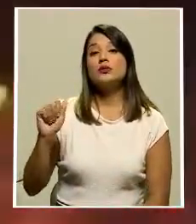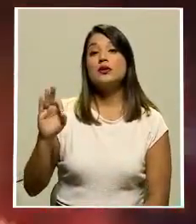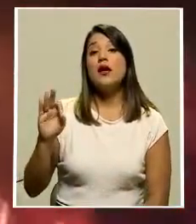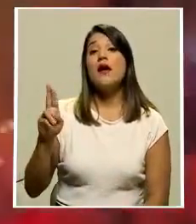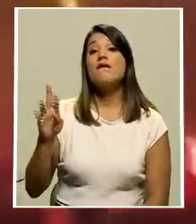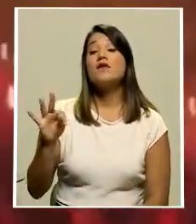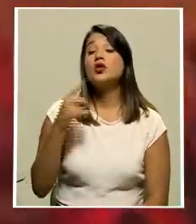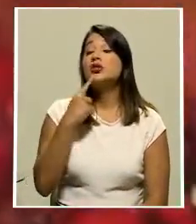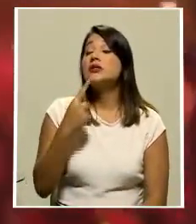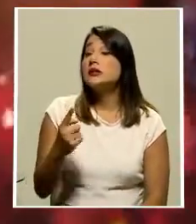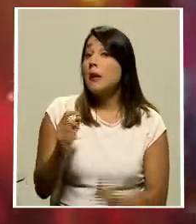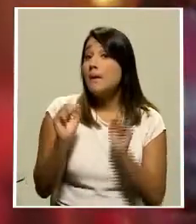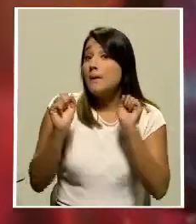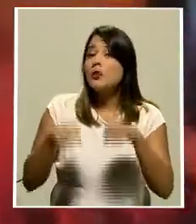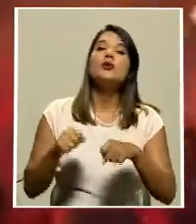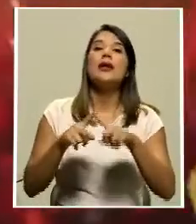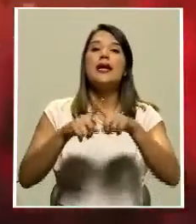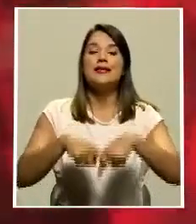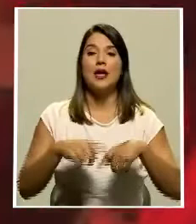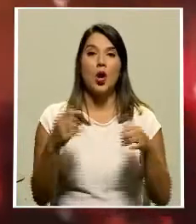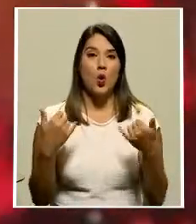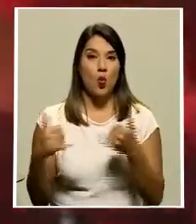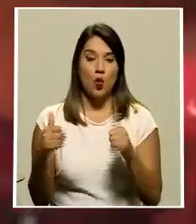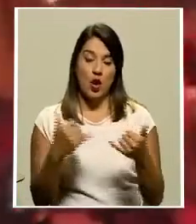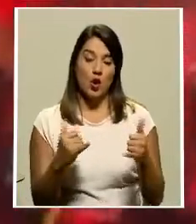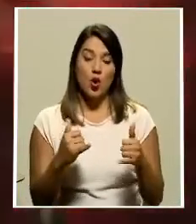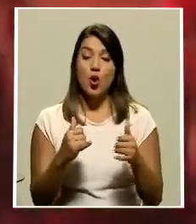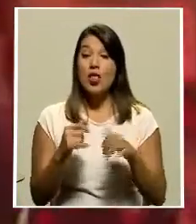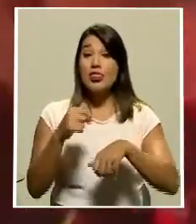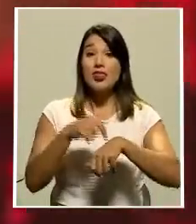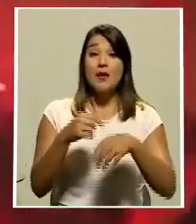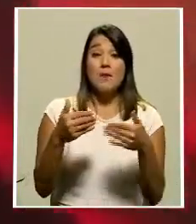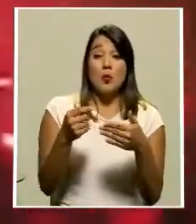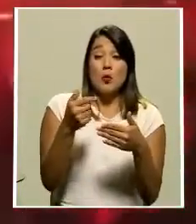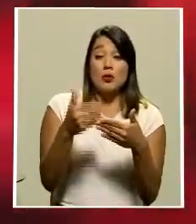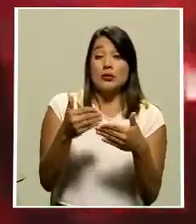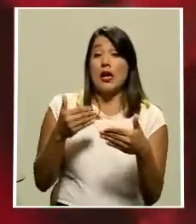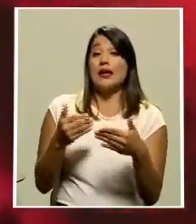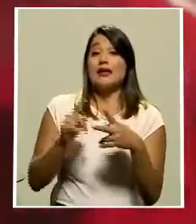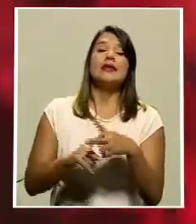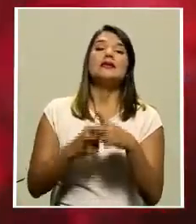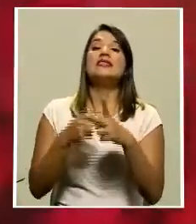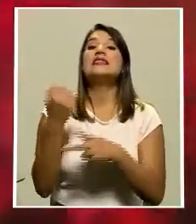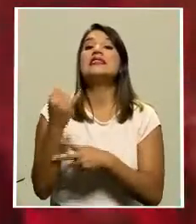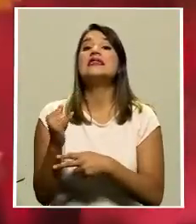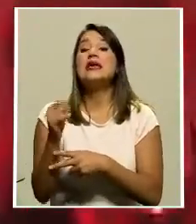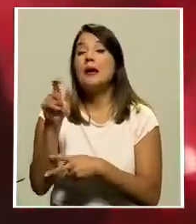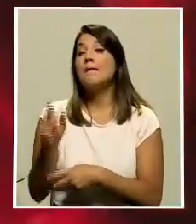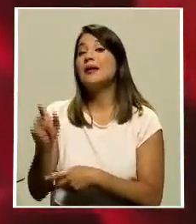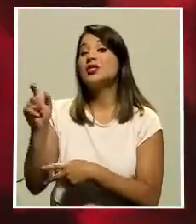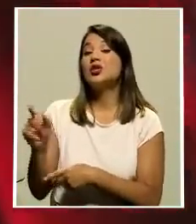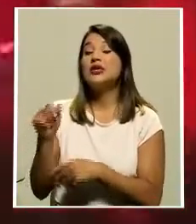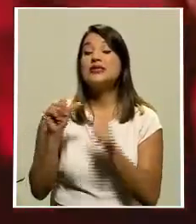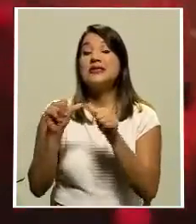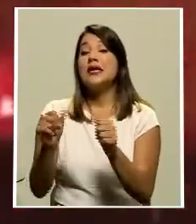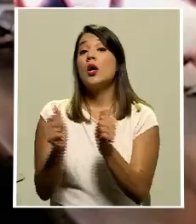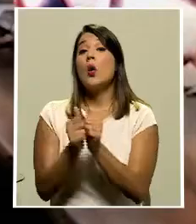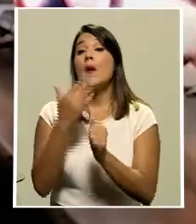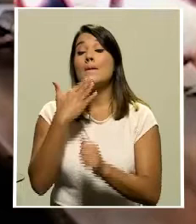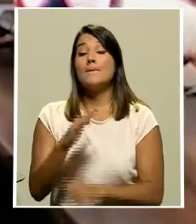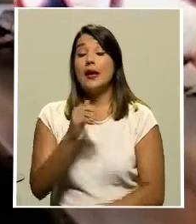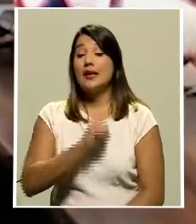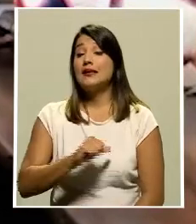se menciona la posibilidad de cancelar partidos horas o minutos antes de su inicio, si los aficionados continúan con esos comportamientos.